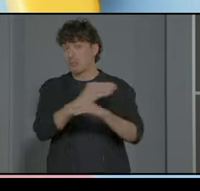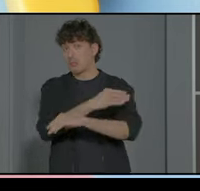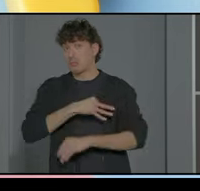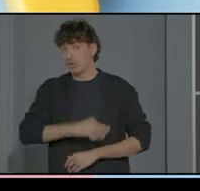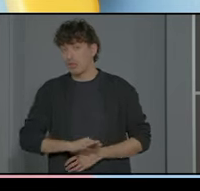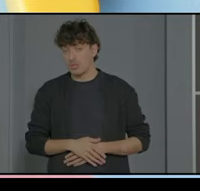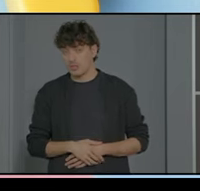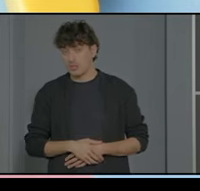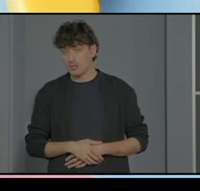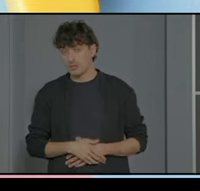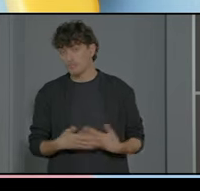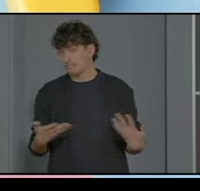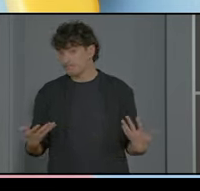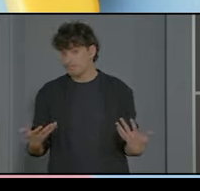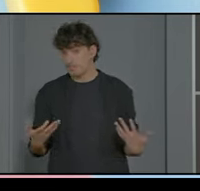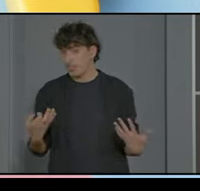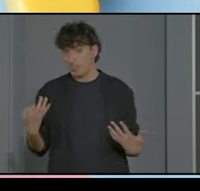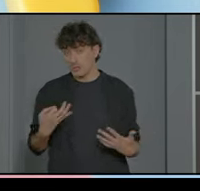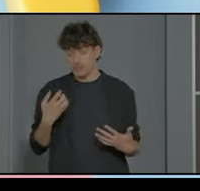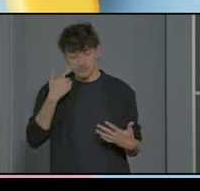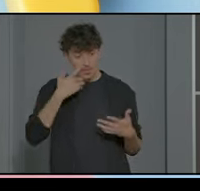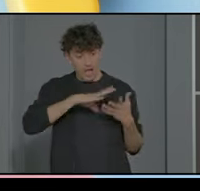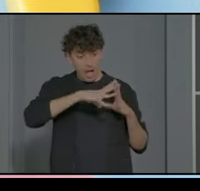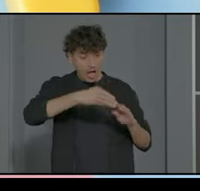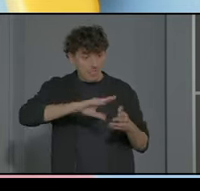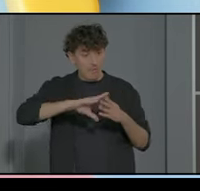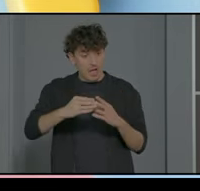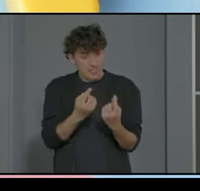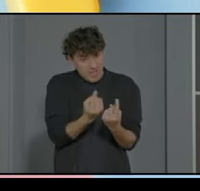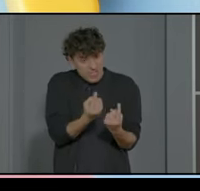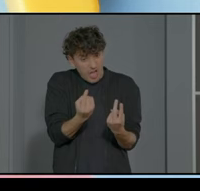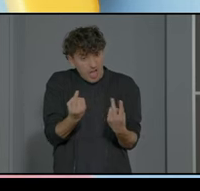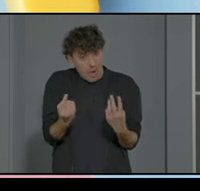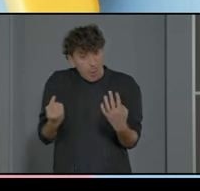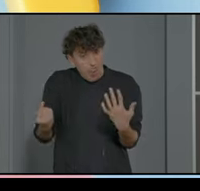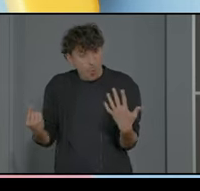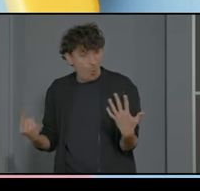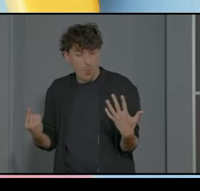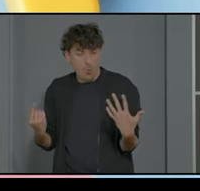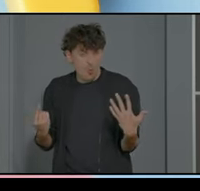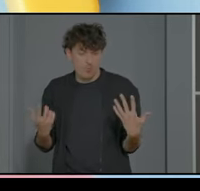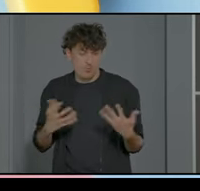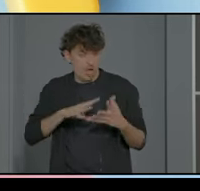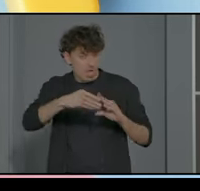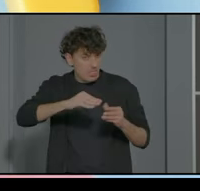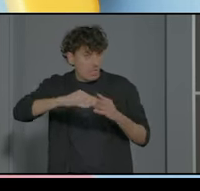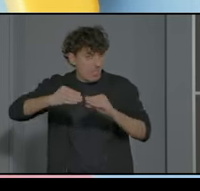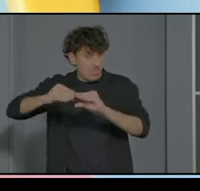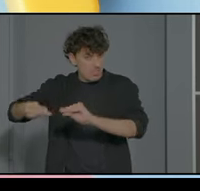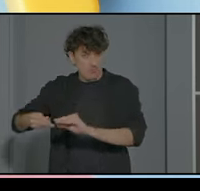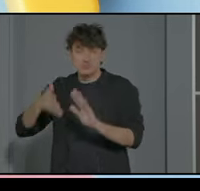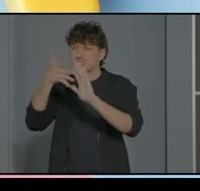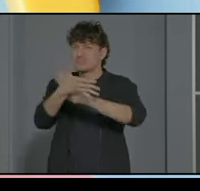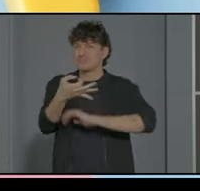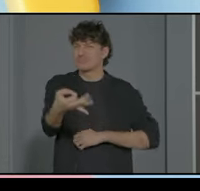hacer tienes que poner tienes que poner manos a la obra para adaptar todo a cada uno de ellos como hacemos todos y eso implica que